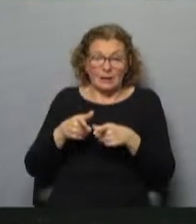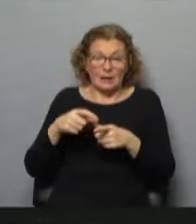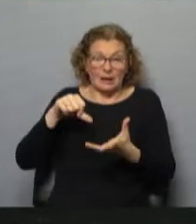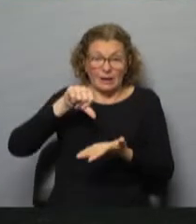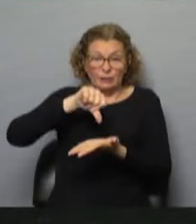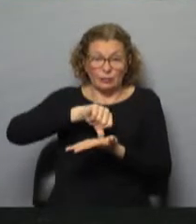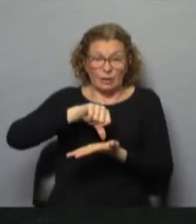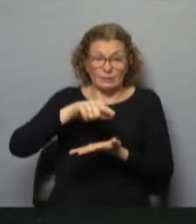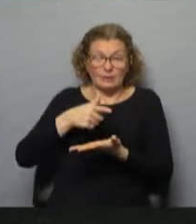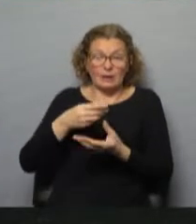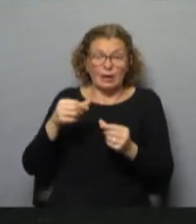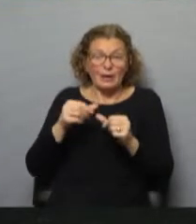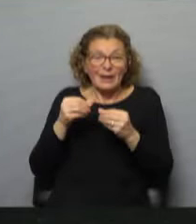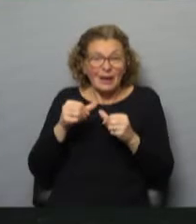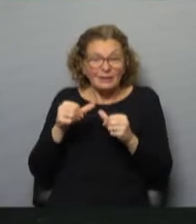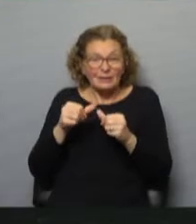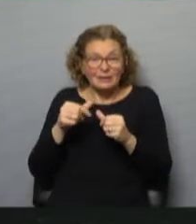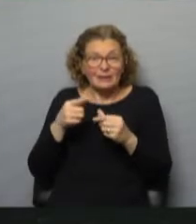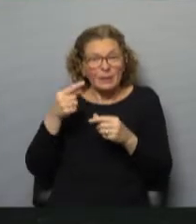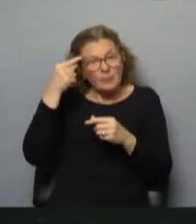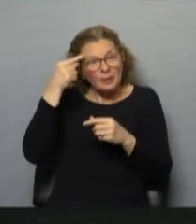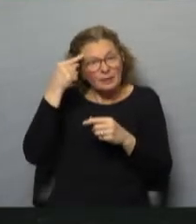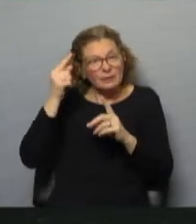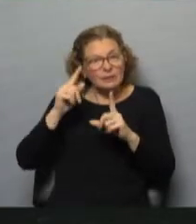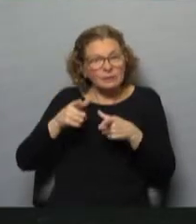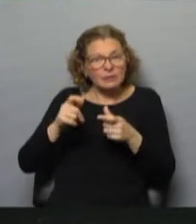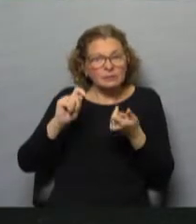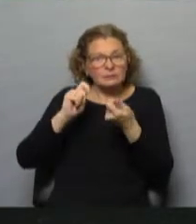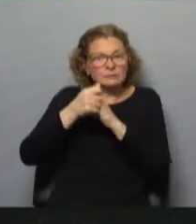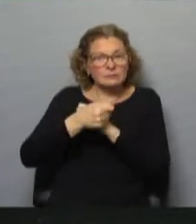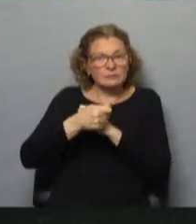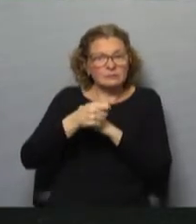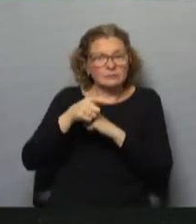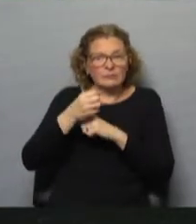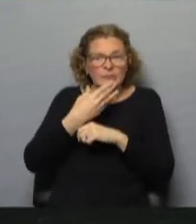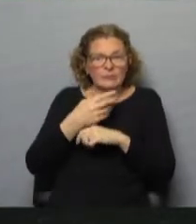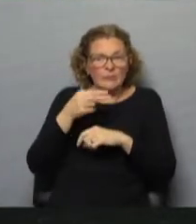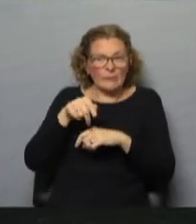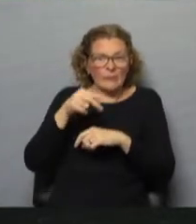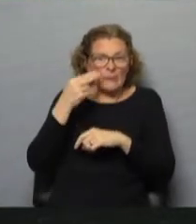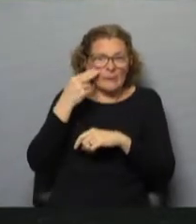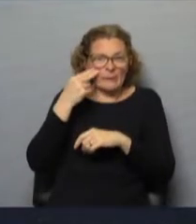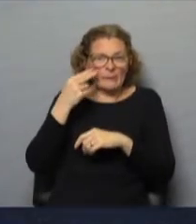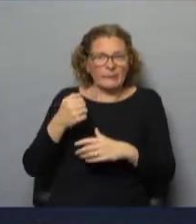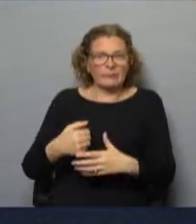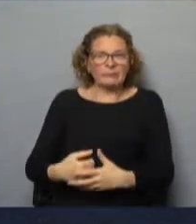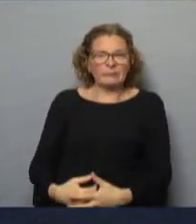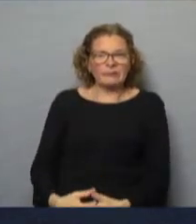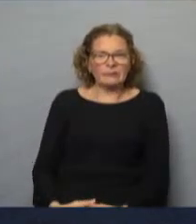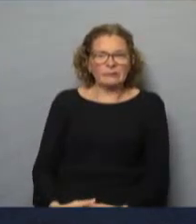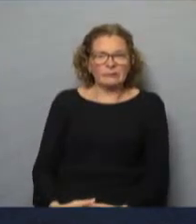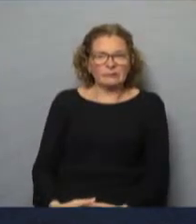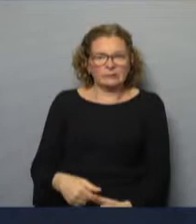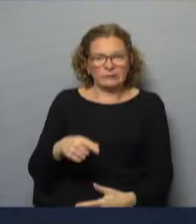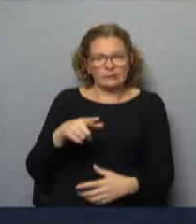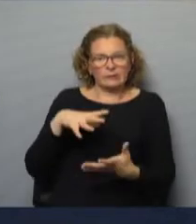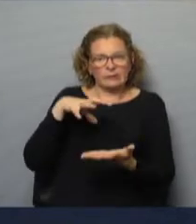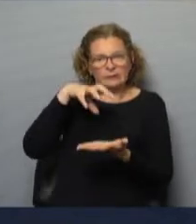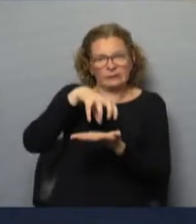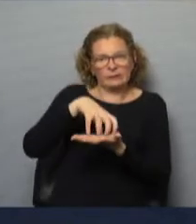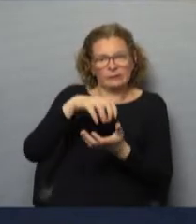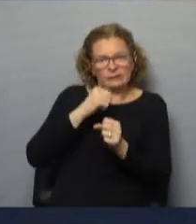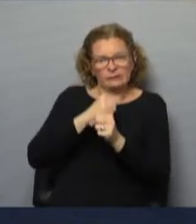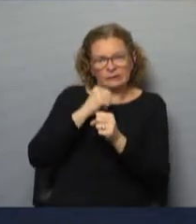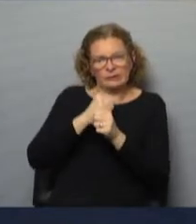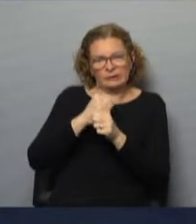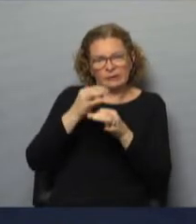ciudad. ¿Qué es lo que sucede y qué es lo que piensan también cambiar para poder abordar mejor esta problemática? Tenemos un área de trabajo que es